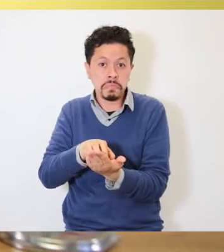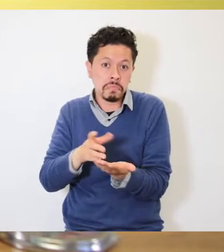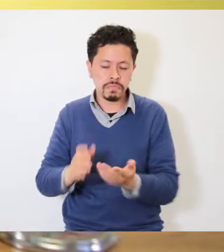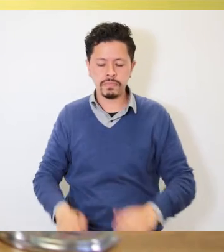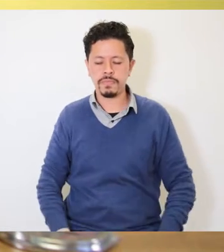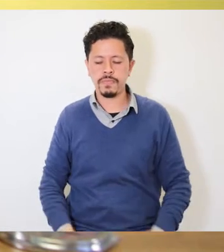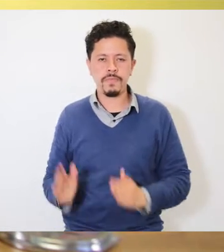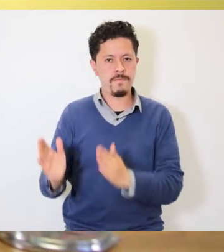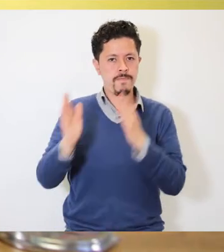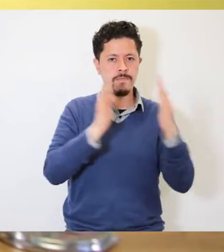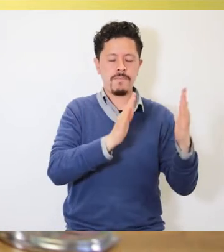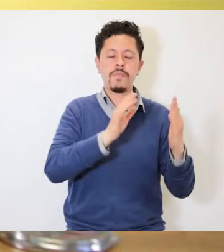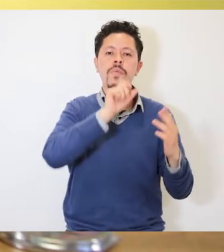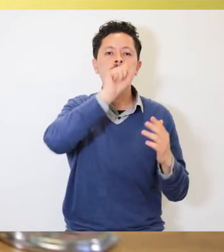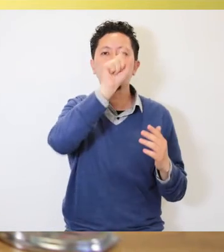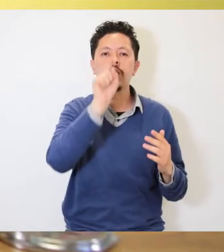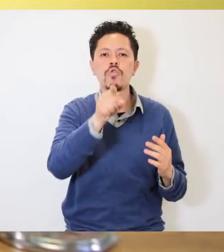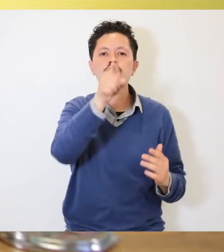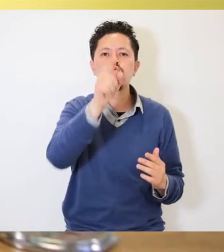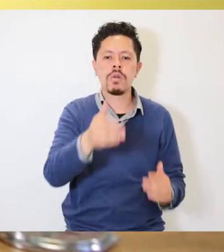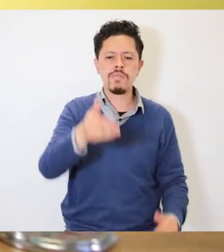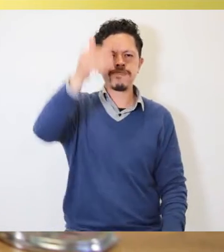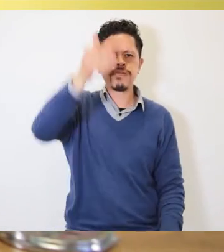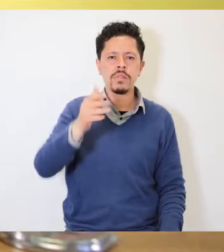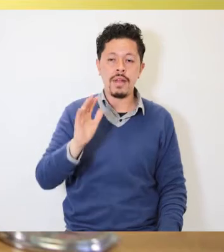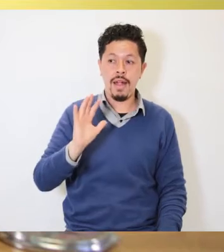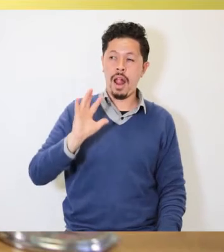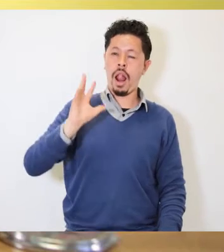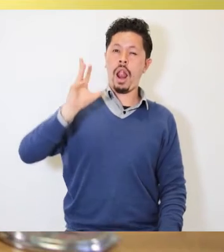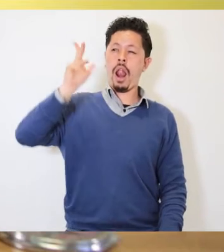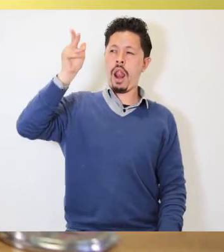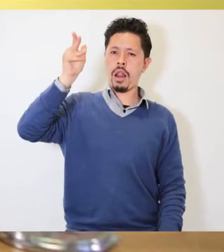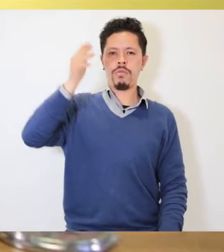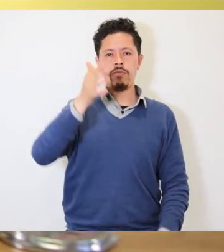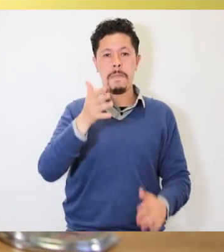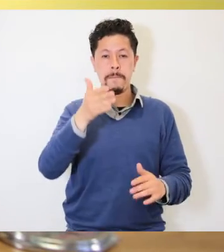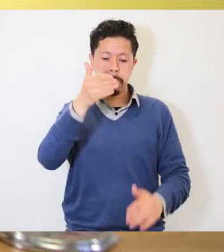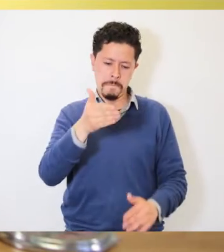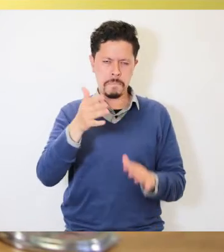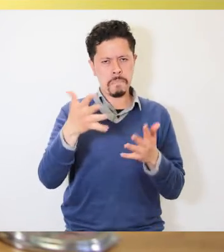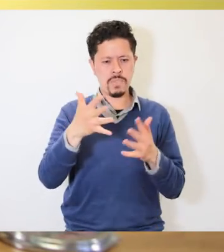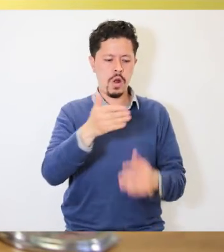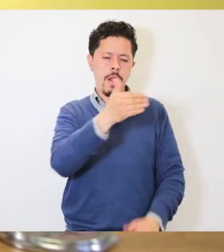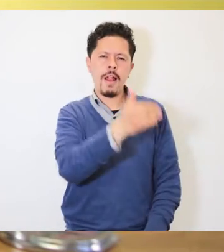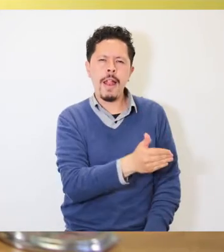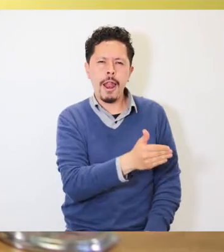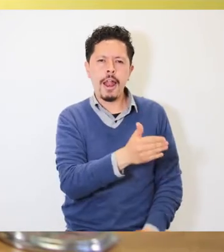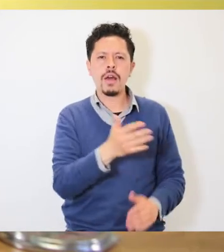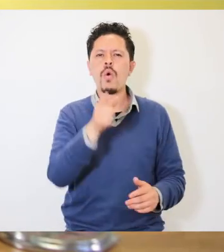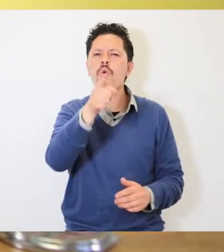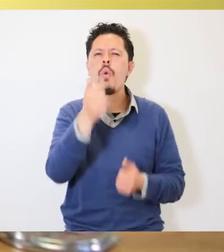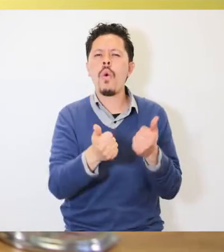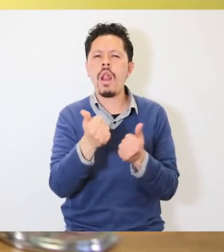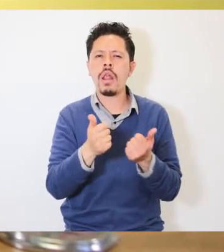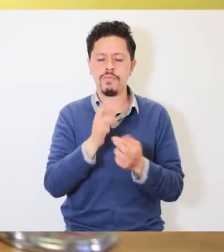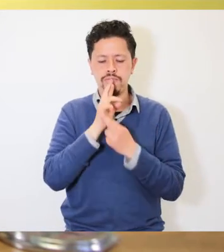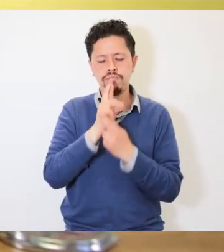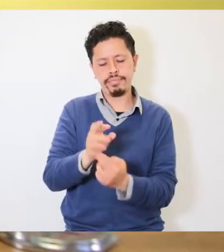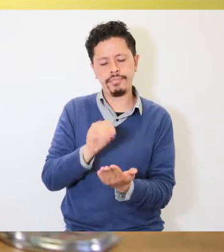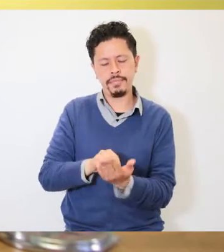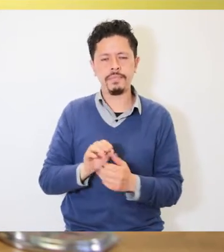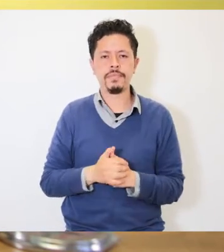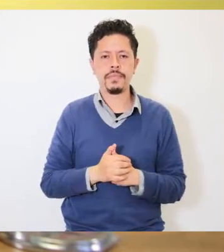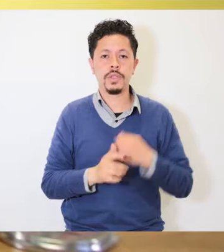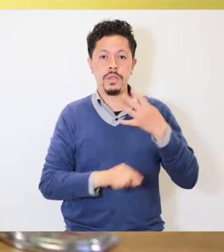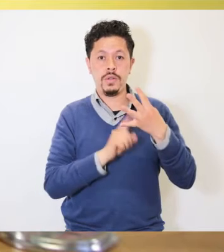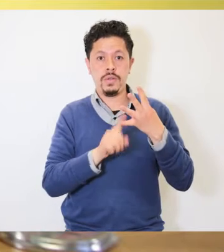La tercera pregunta es ¿cuál es mi tamaño? ¿Grande, mediano o pequeño? Y